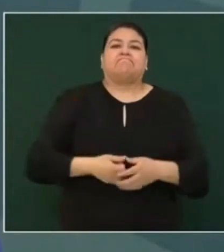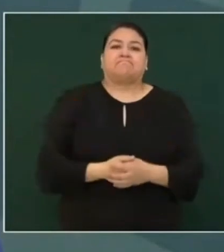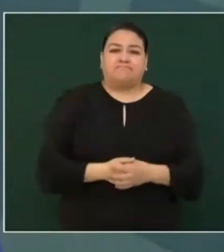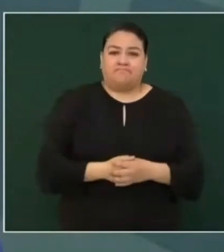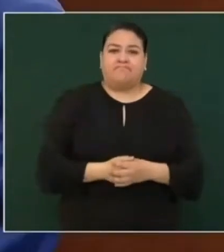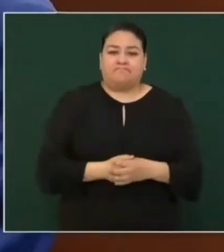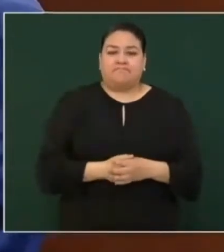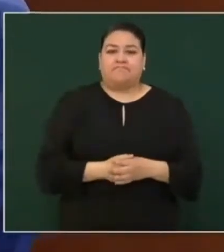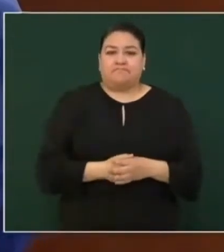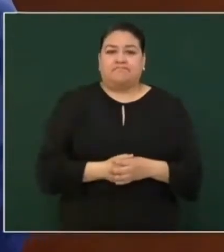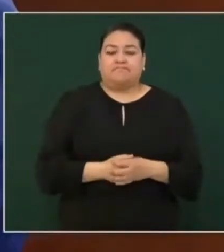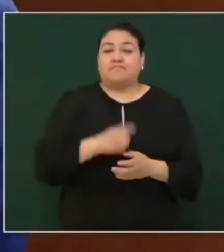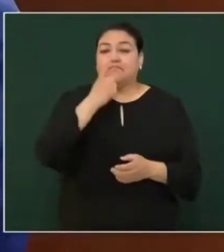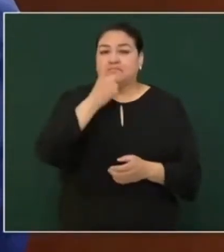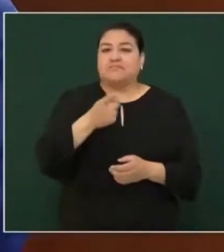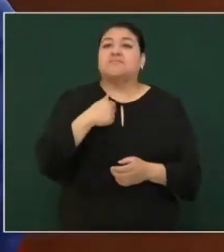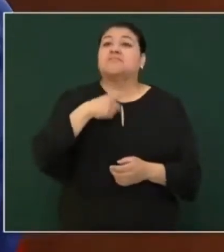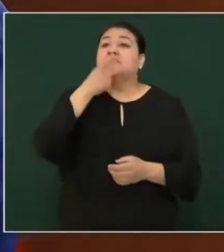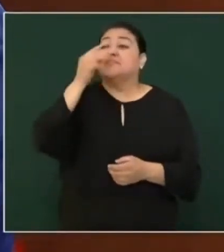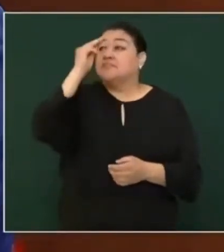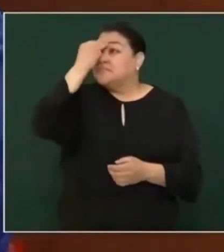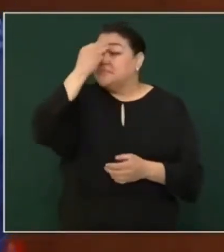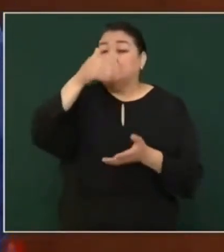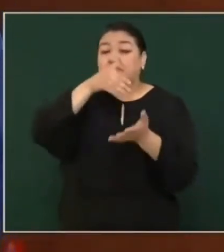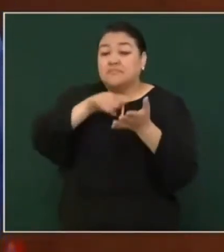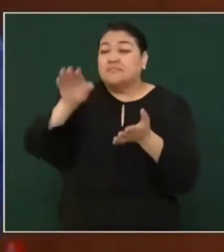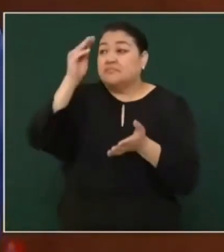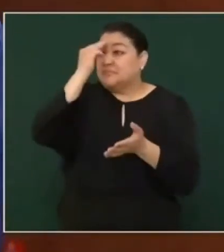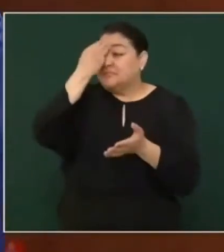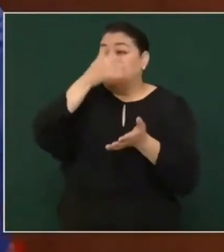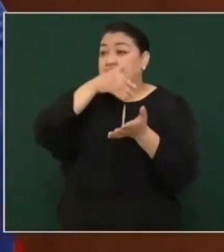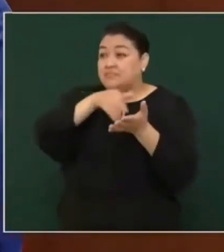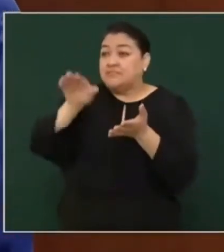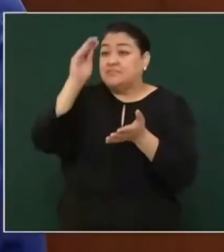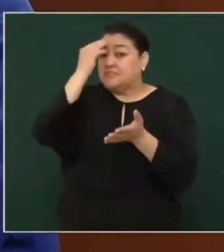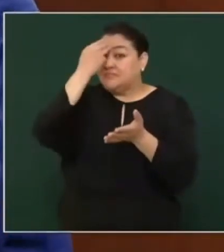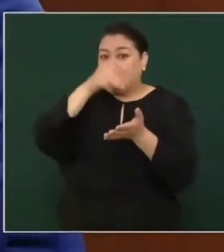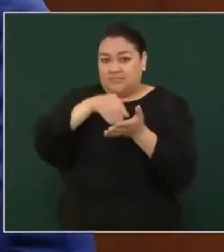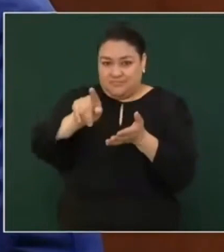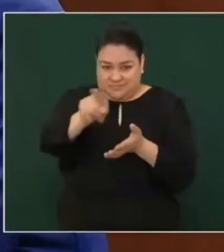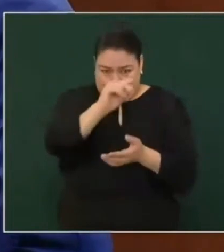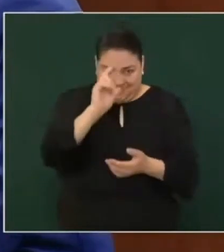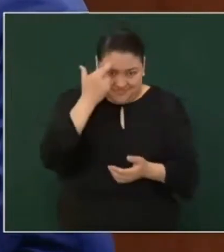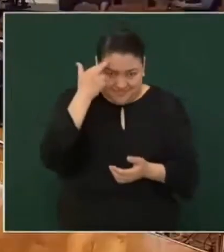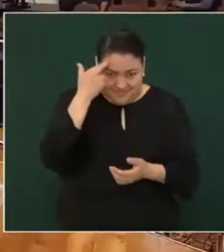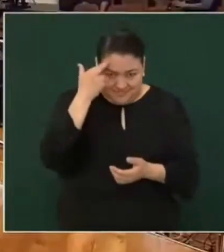primero decían fuera Marín fuera Marín fuera Marín ¿y se acuerdan?